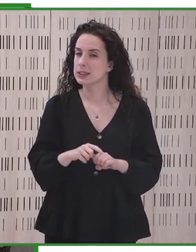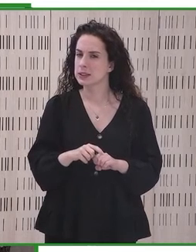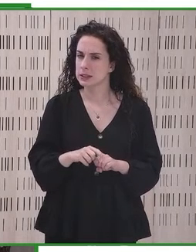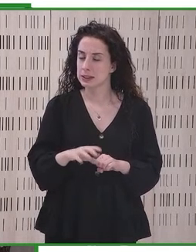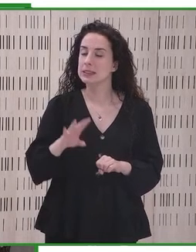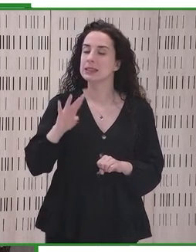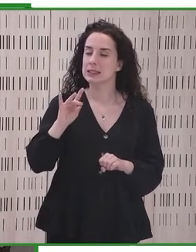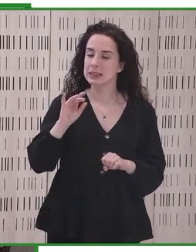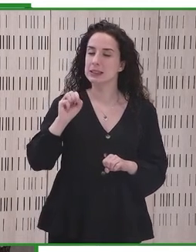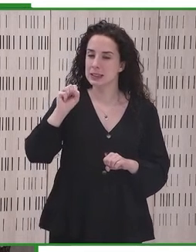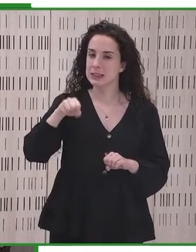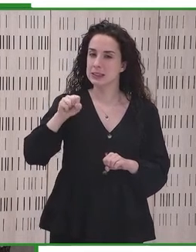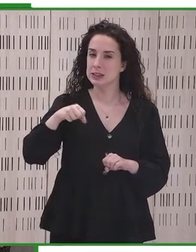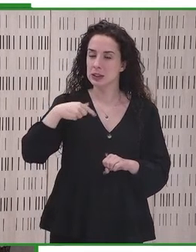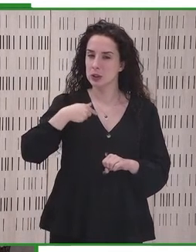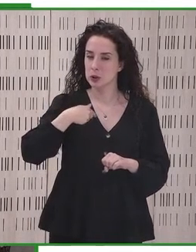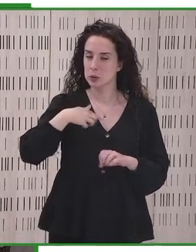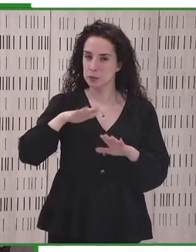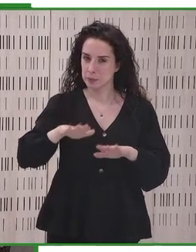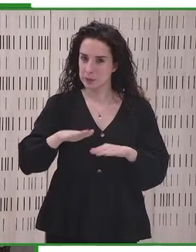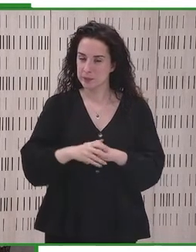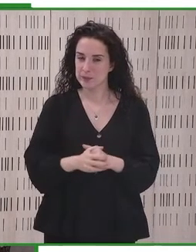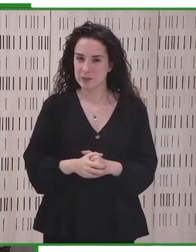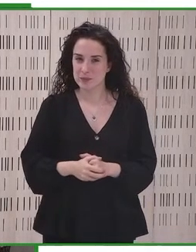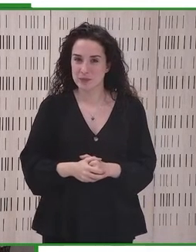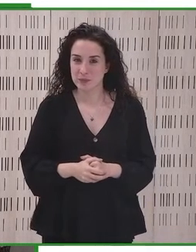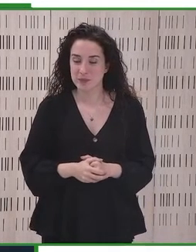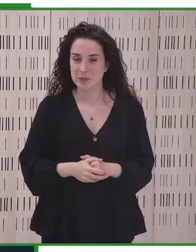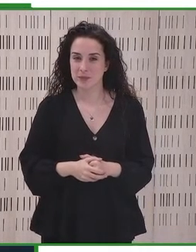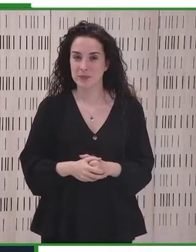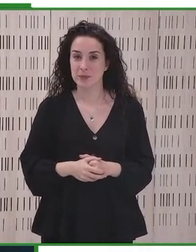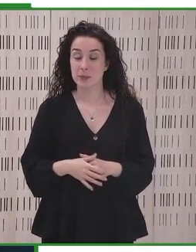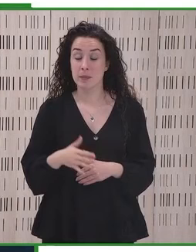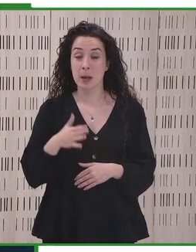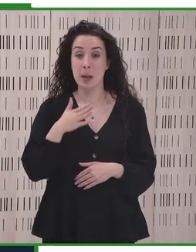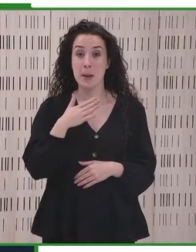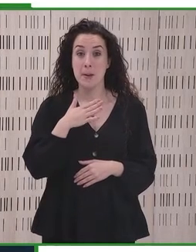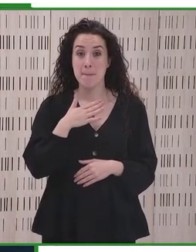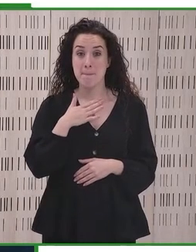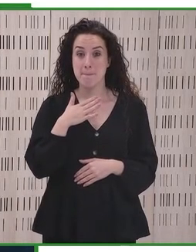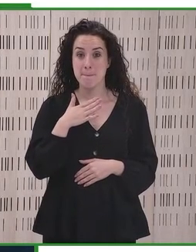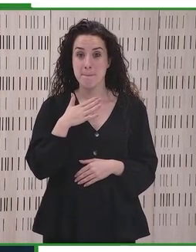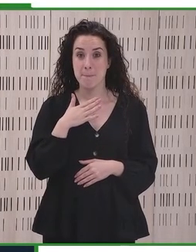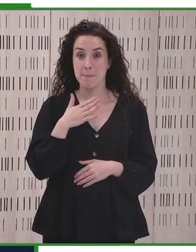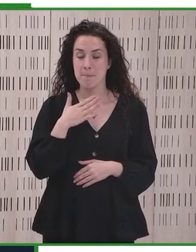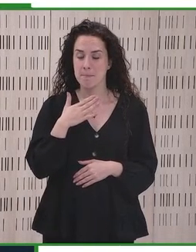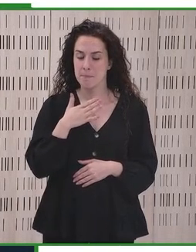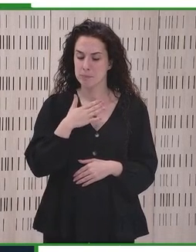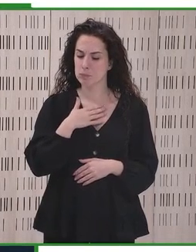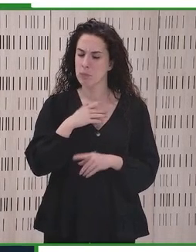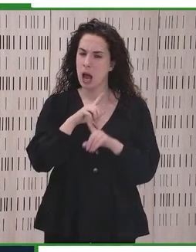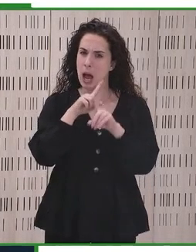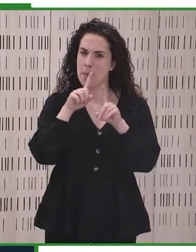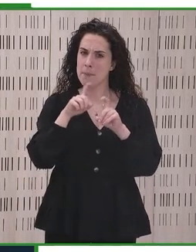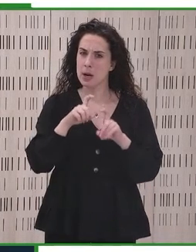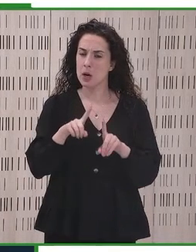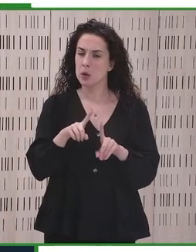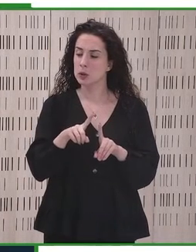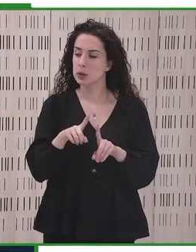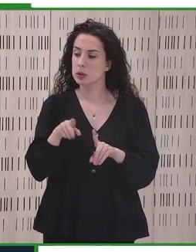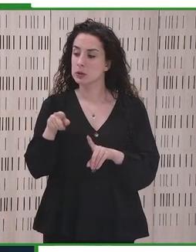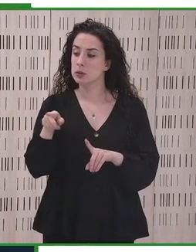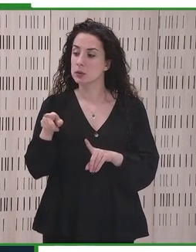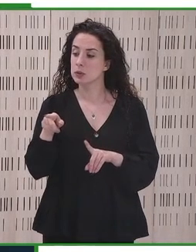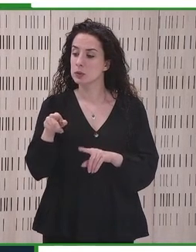Sí, efectivamente. Estoy aquí. Ok. ¿Has oído mi... Sí. Inmaculada, no sé si has oído mi